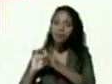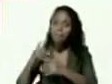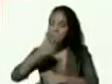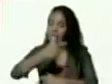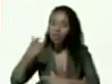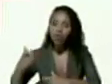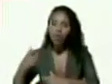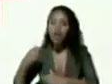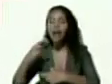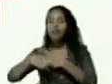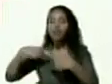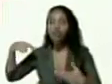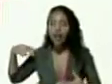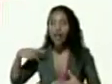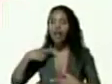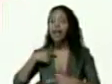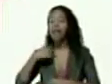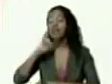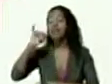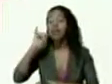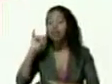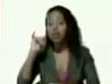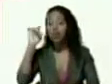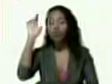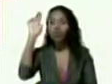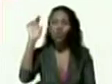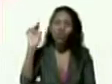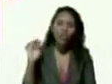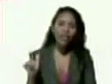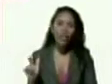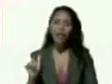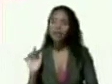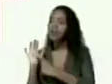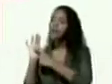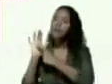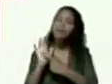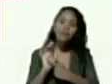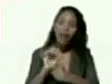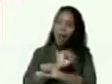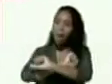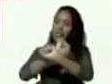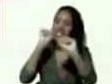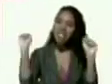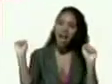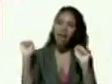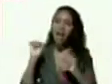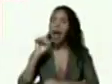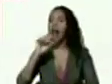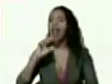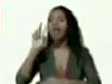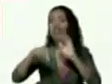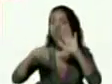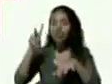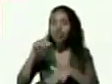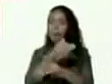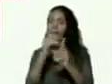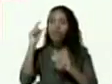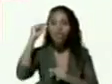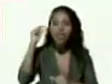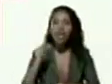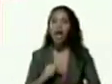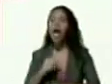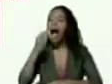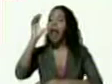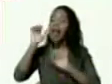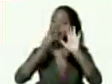informados diario boletín diario un boletín a las 6 de la mañana un boletín a las 12 del mediodía un boletín a